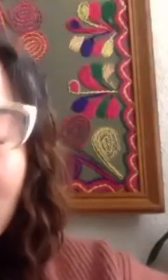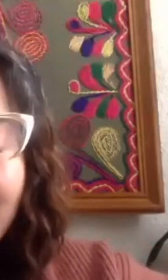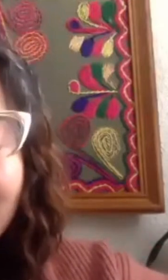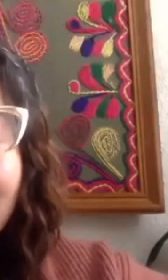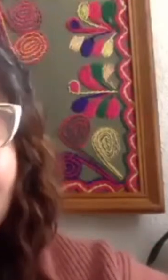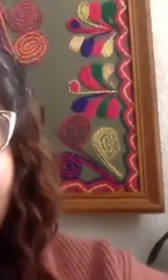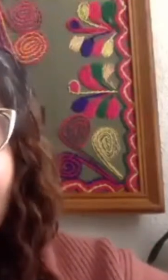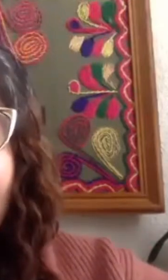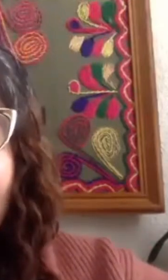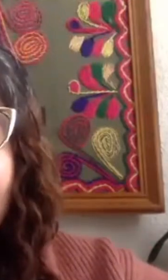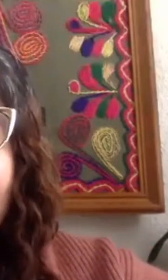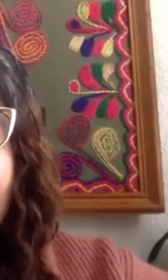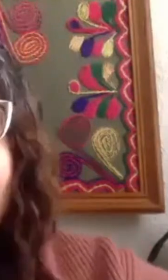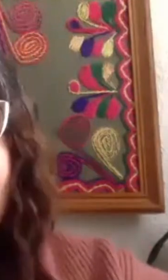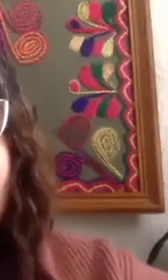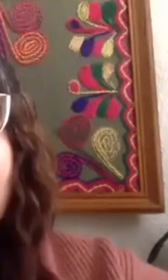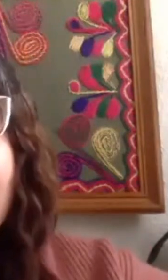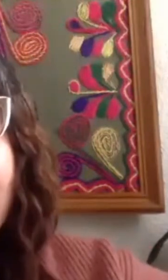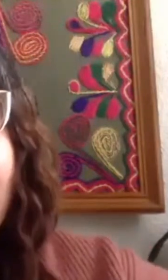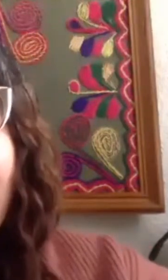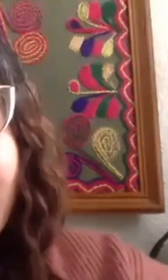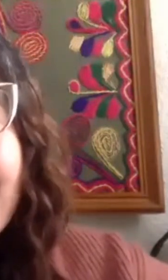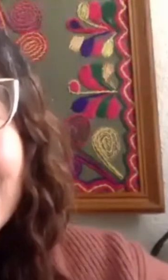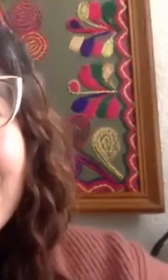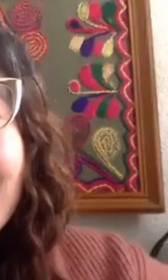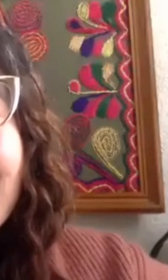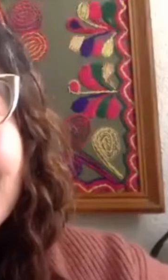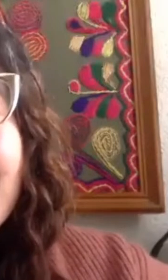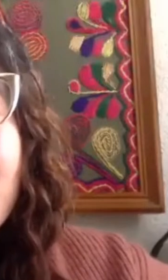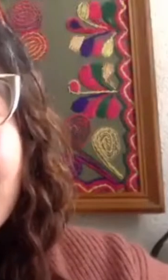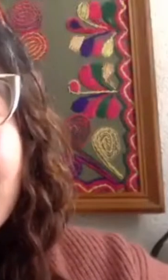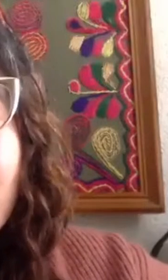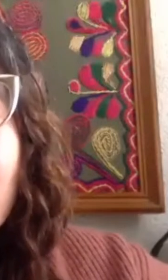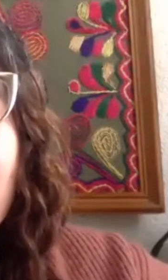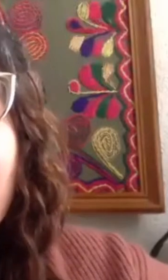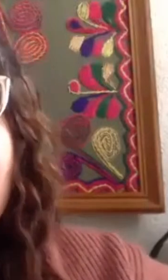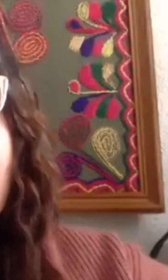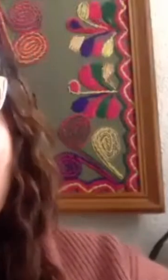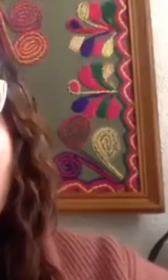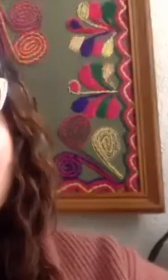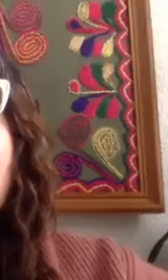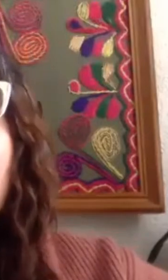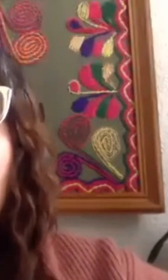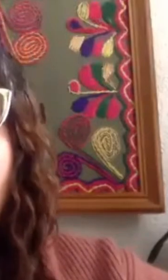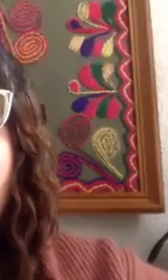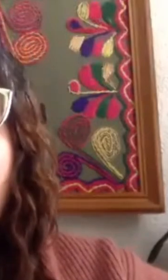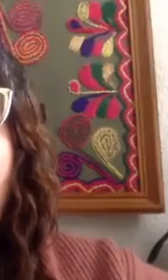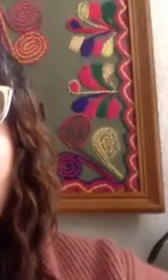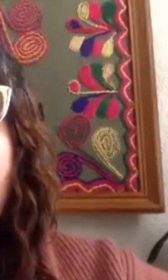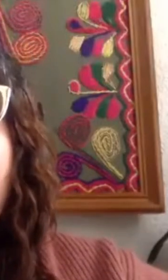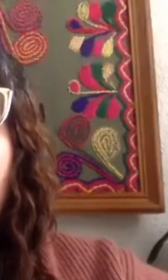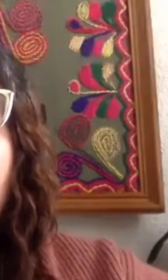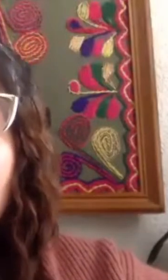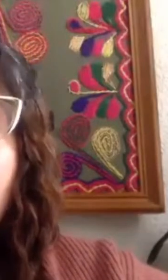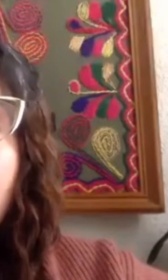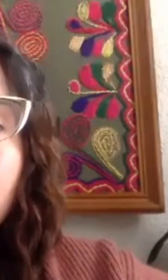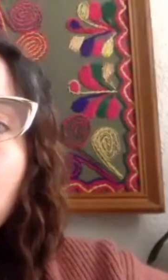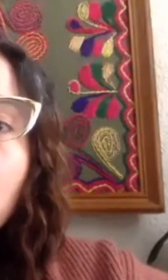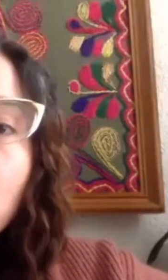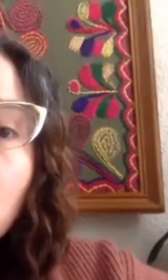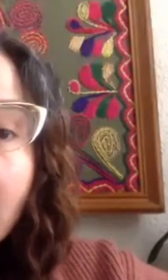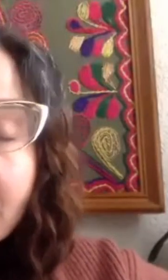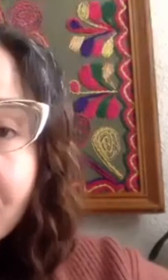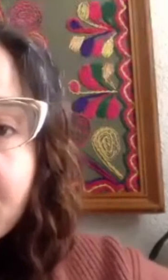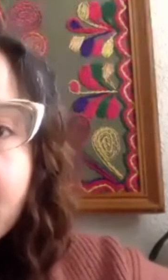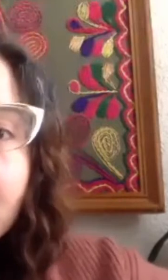gusto el darles la bienvenida a este seminario que, sin duda, para la combinación de